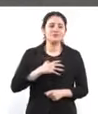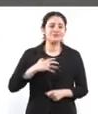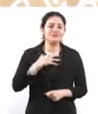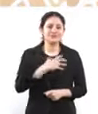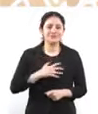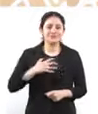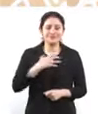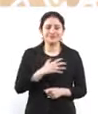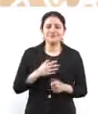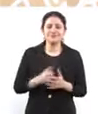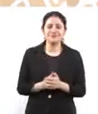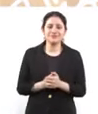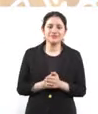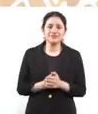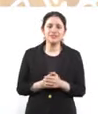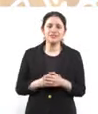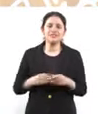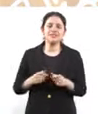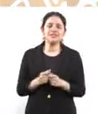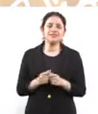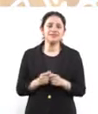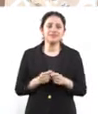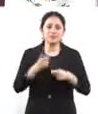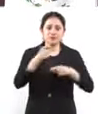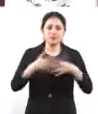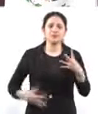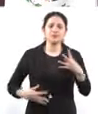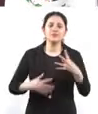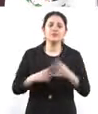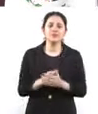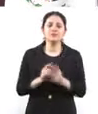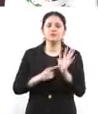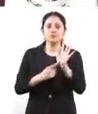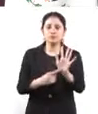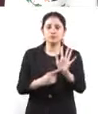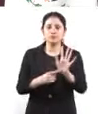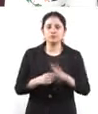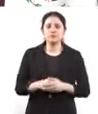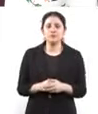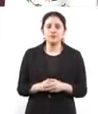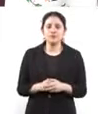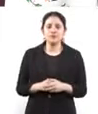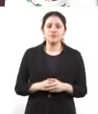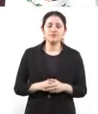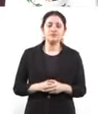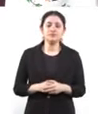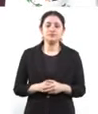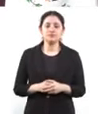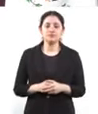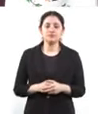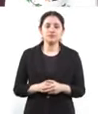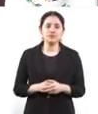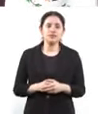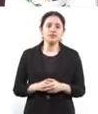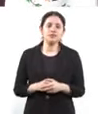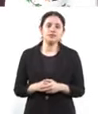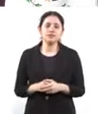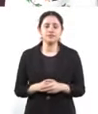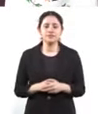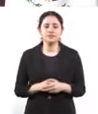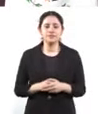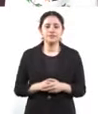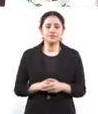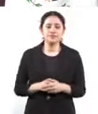se presenta la cartelera de la Ciudad de México, que ha sido un esfuerzo de desarrollo, por supuesto, por la Agencia Digital de Innovación